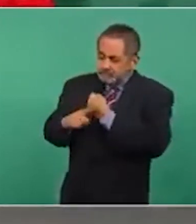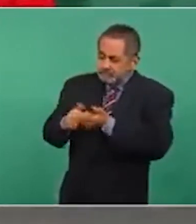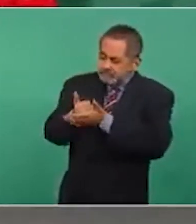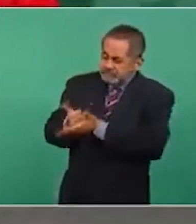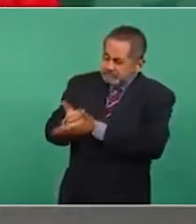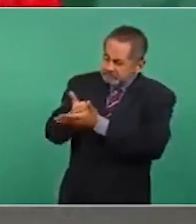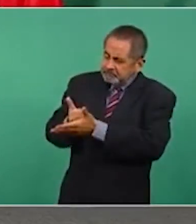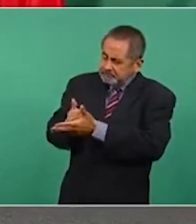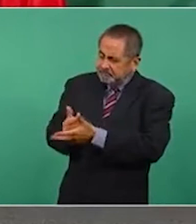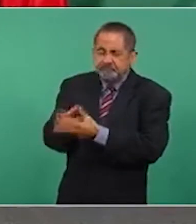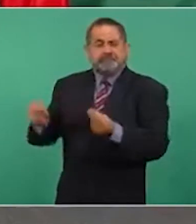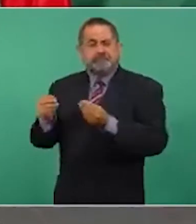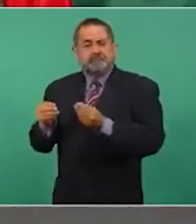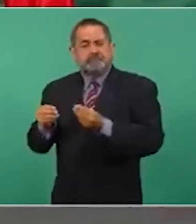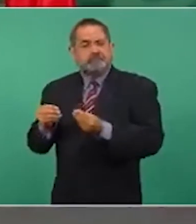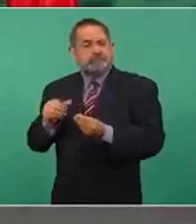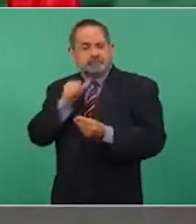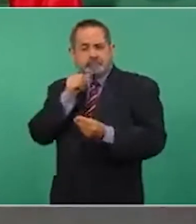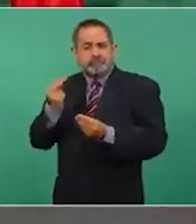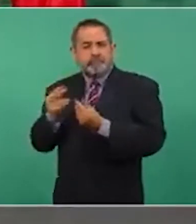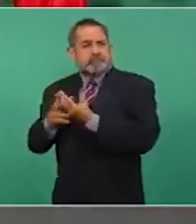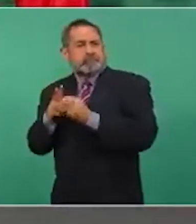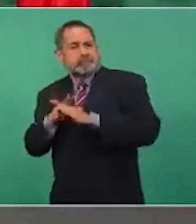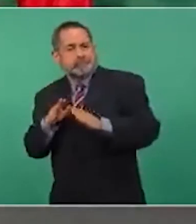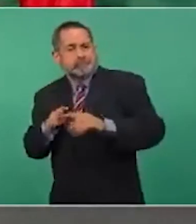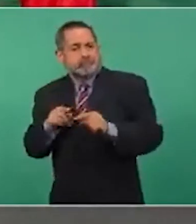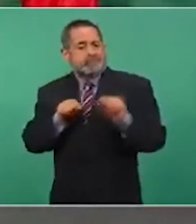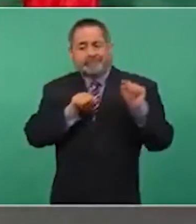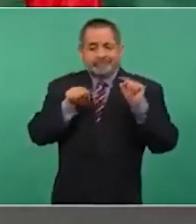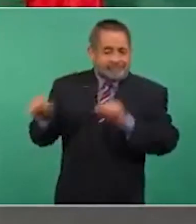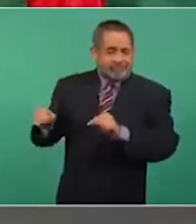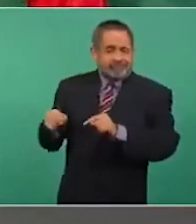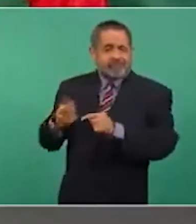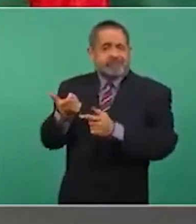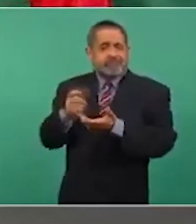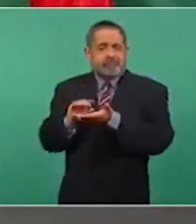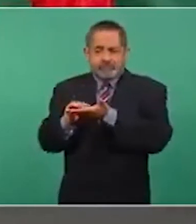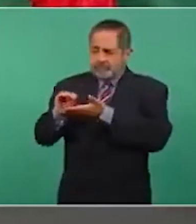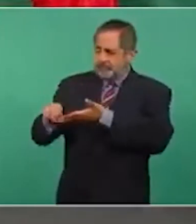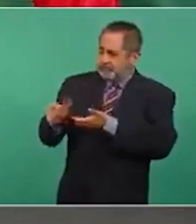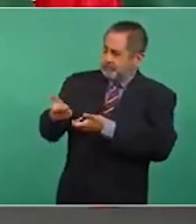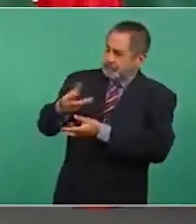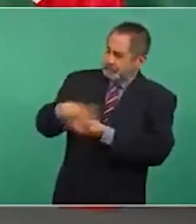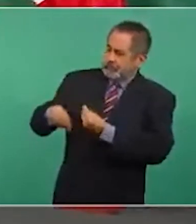no se ha invertido en desarrollo.